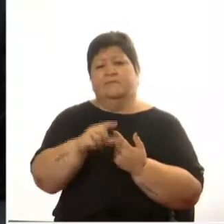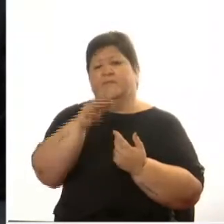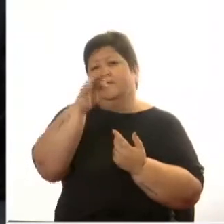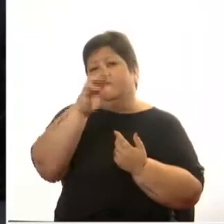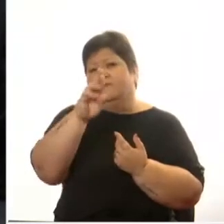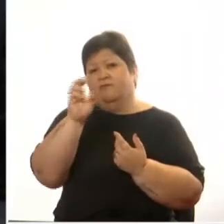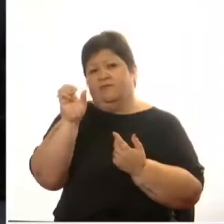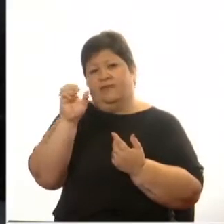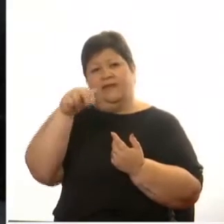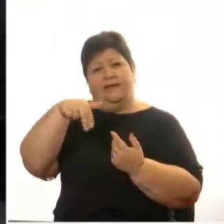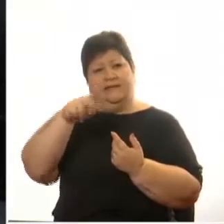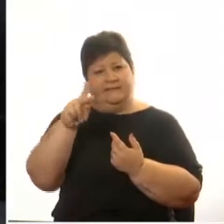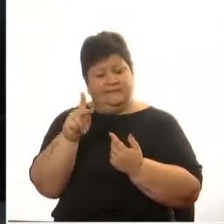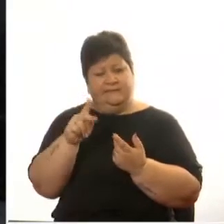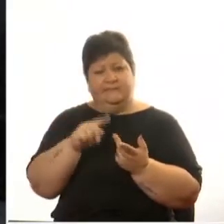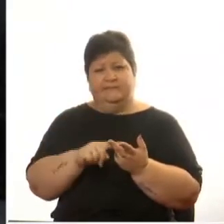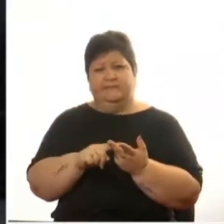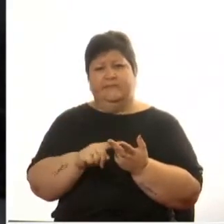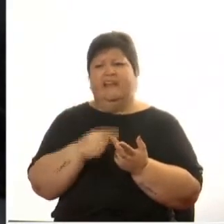la negación